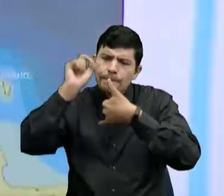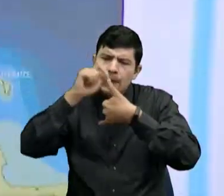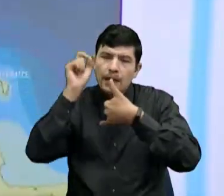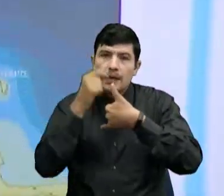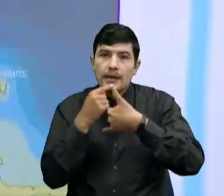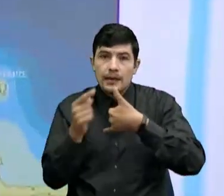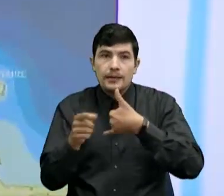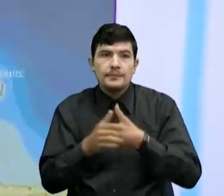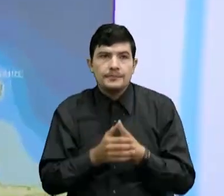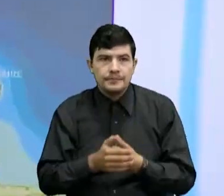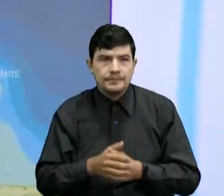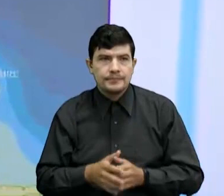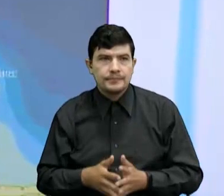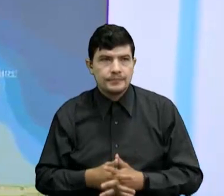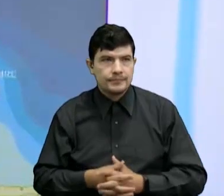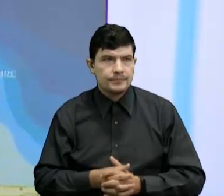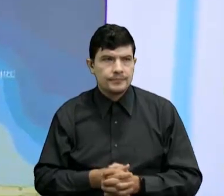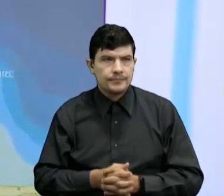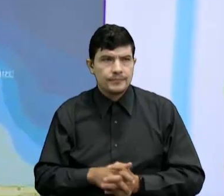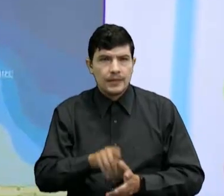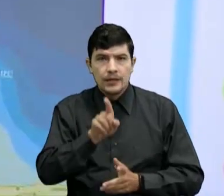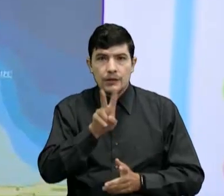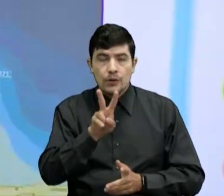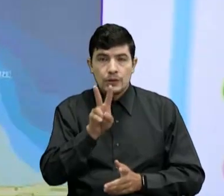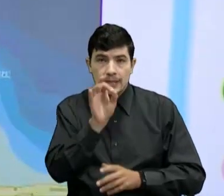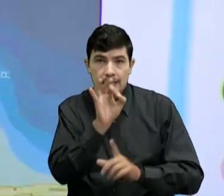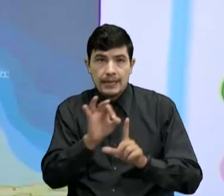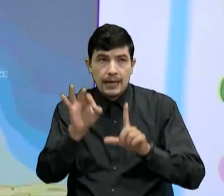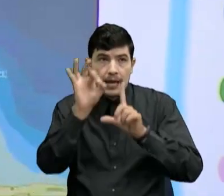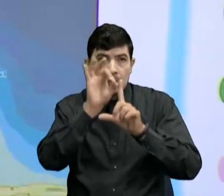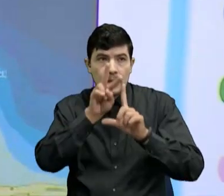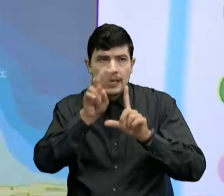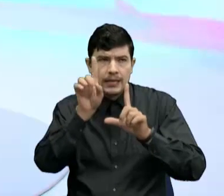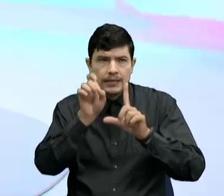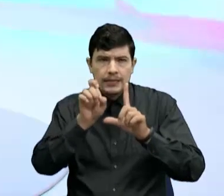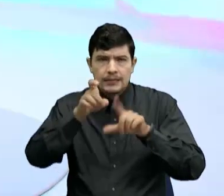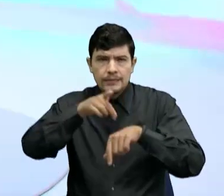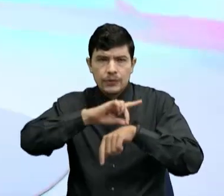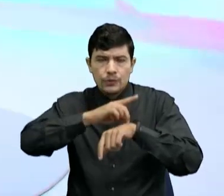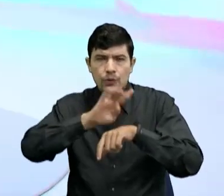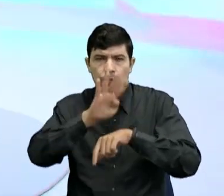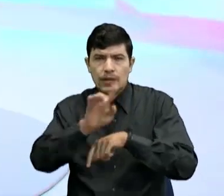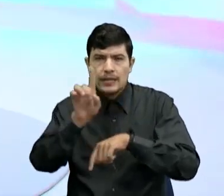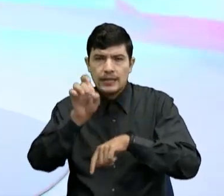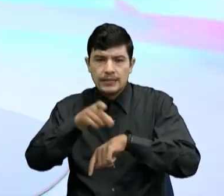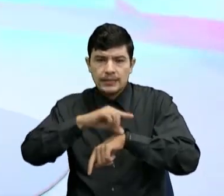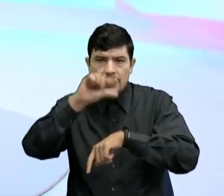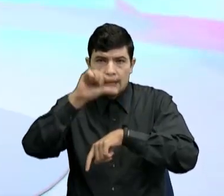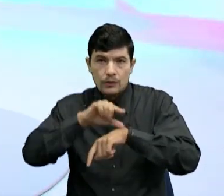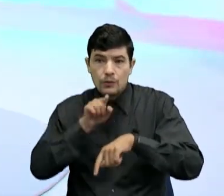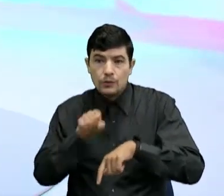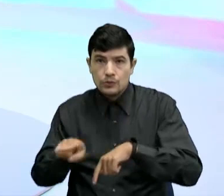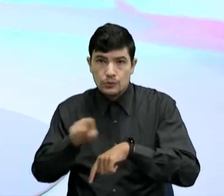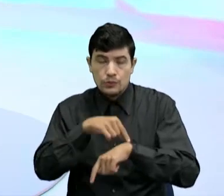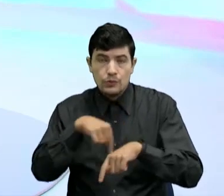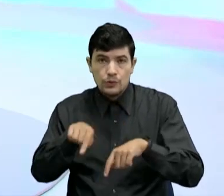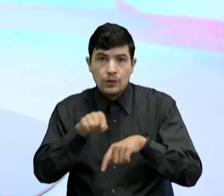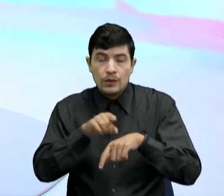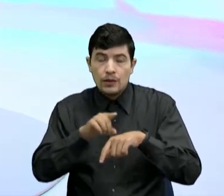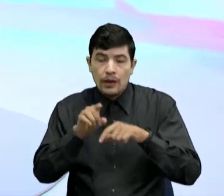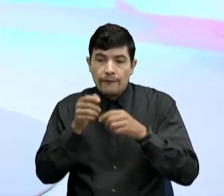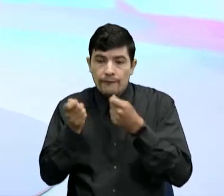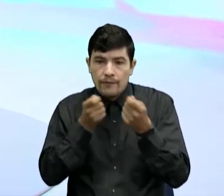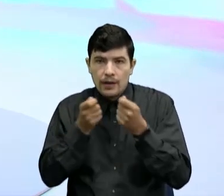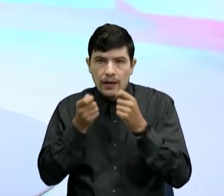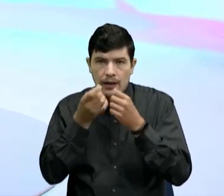grados 26 minutos 46 segundos Estas medidas Grados, minutos y segundos Son unas medidas especiales Que se llaman Minutos de arco Solo se